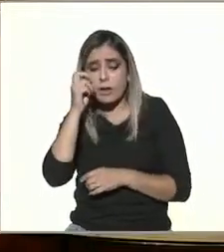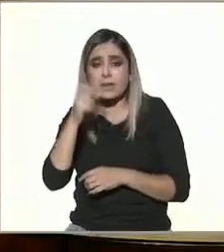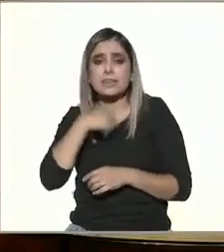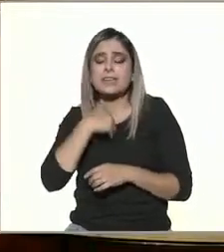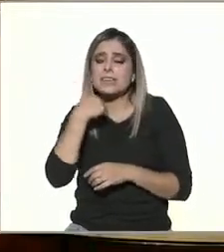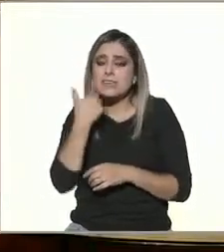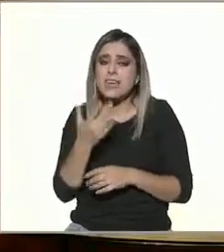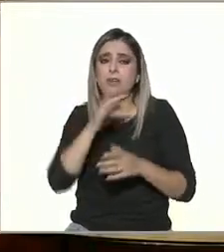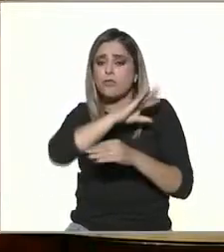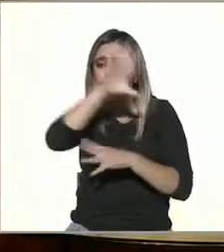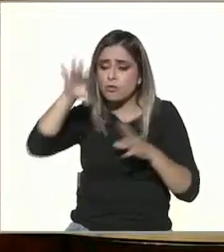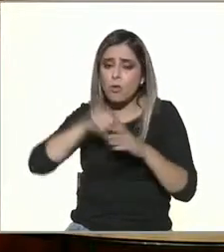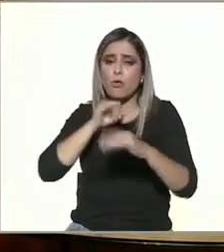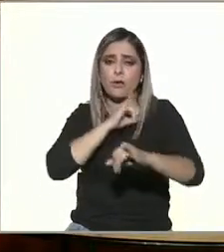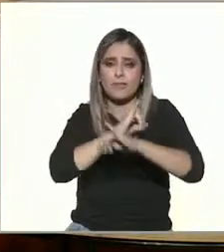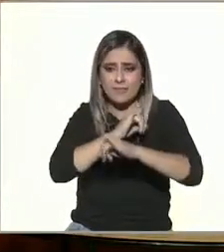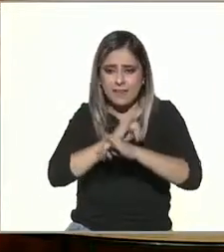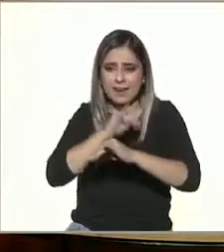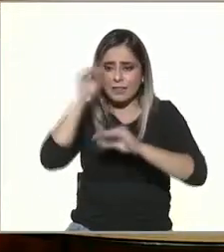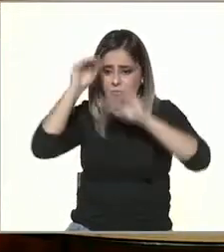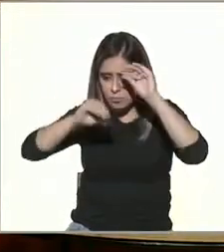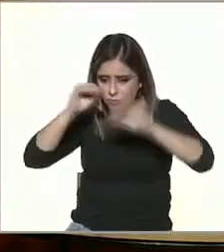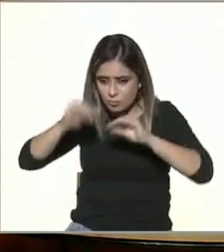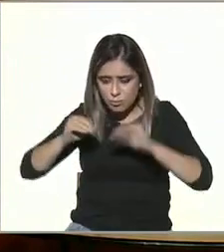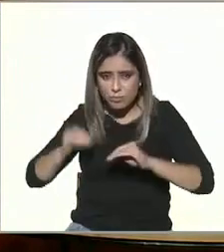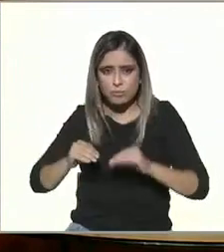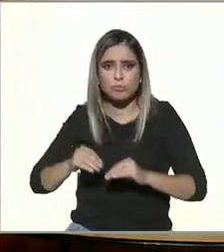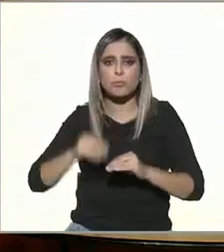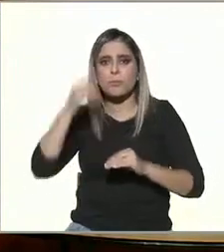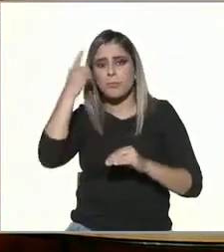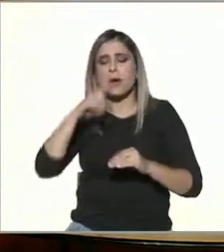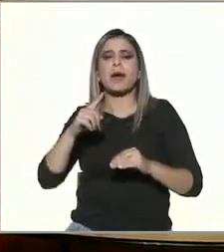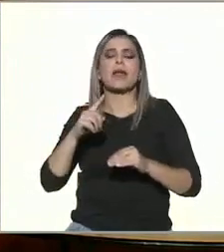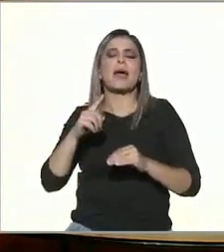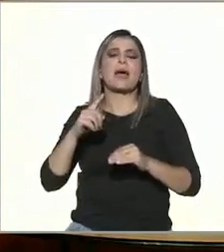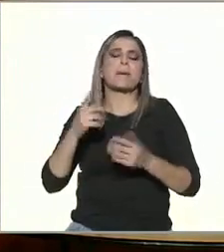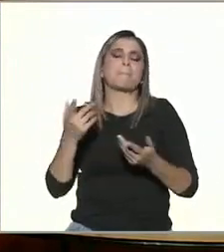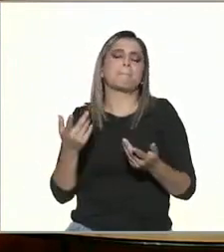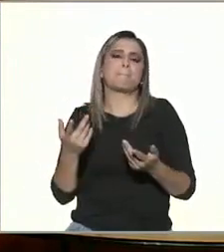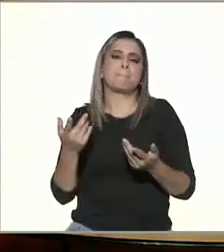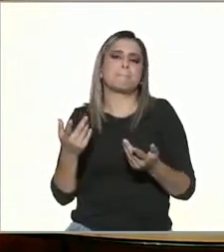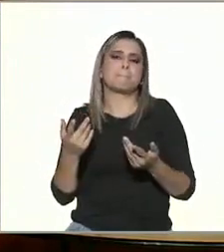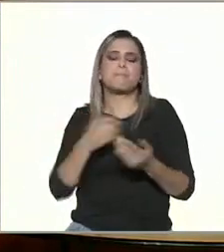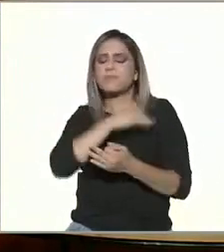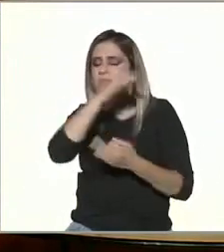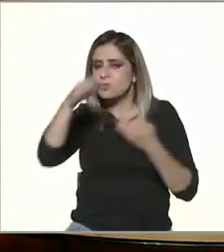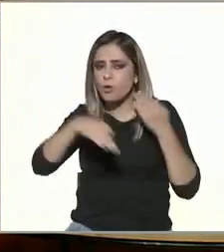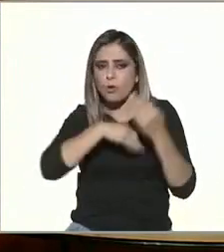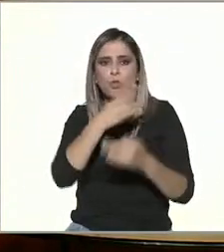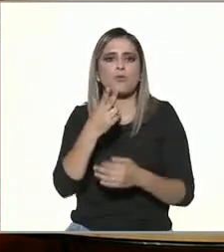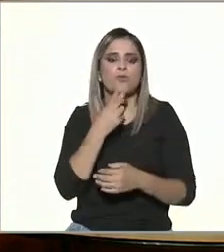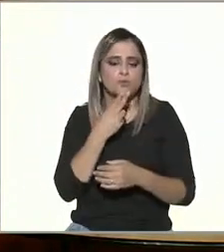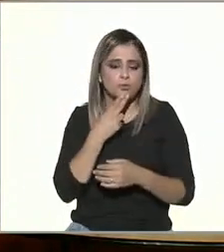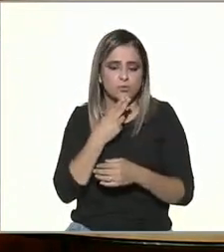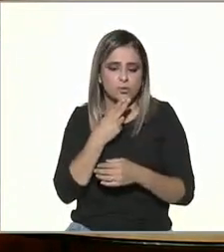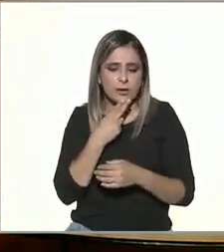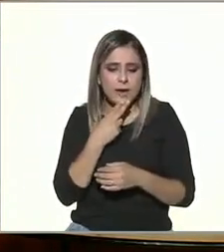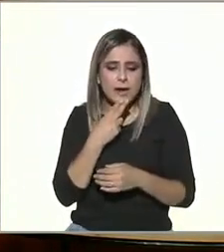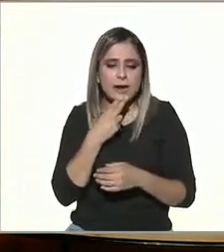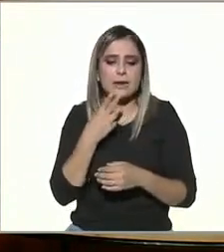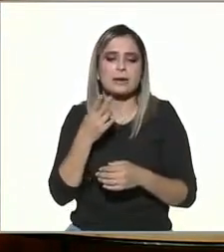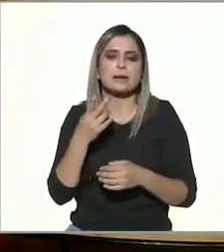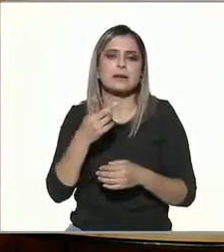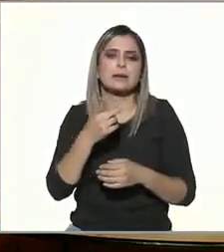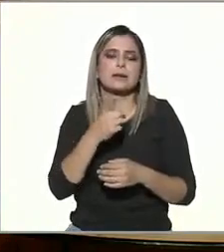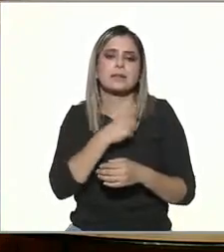en el centro de la agenda en cuanto a entender lo que está pasando entender bien todos